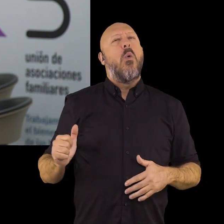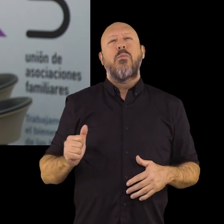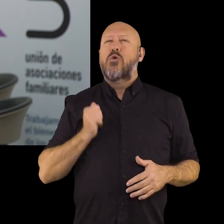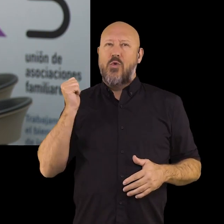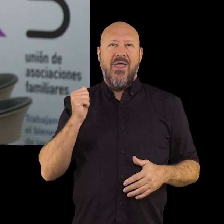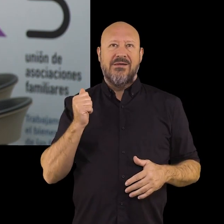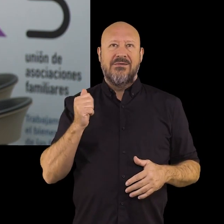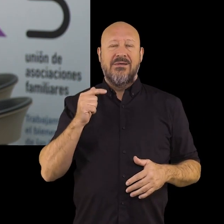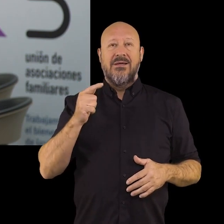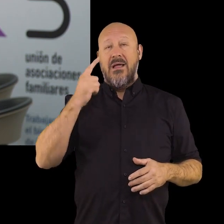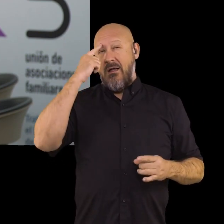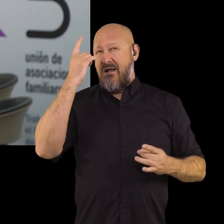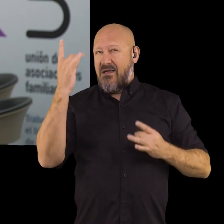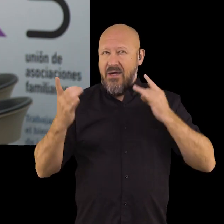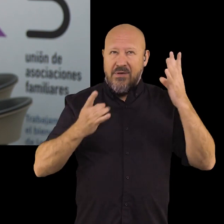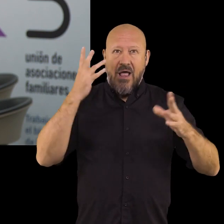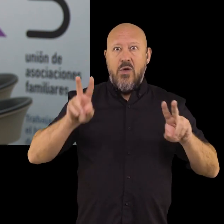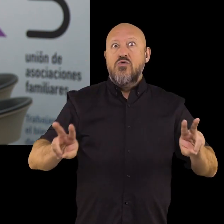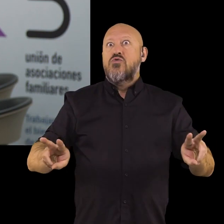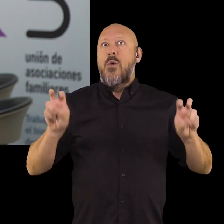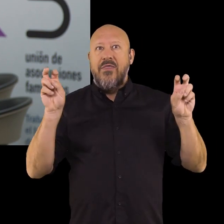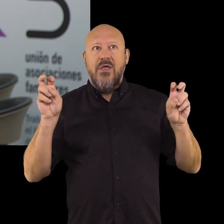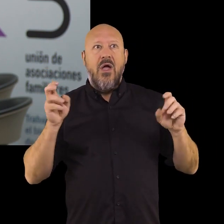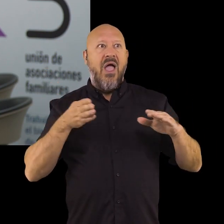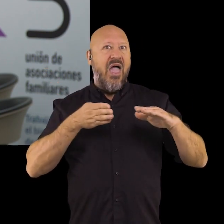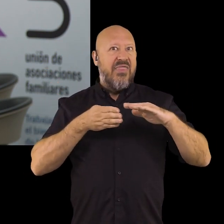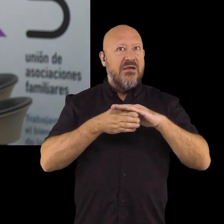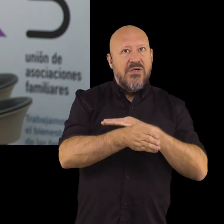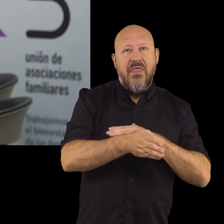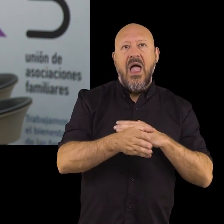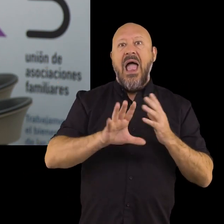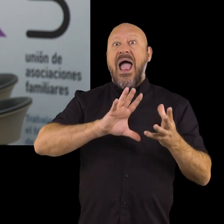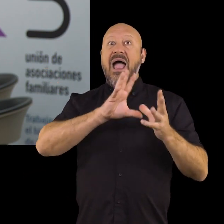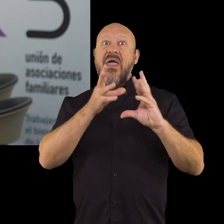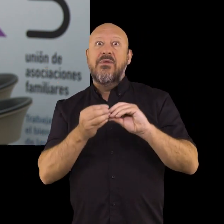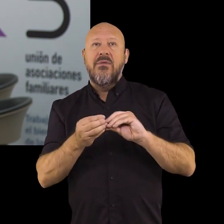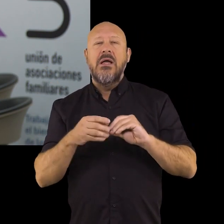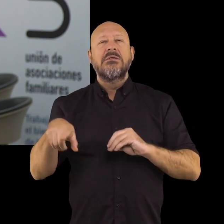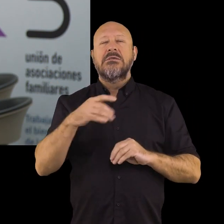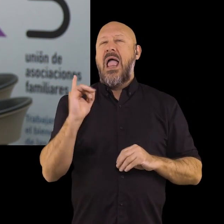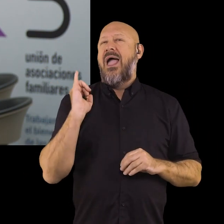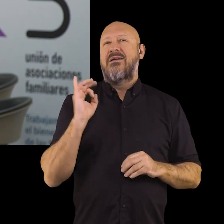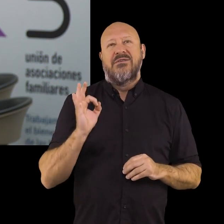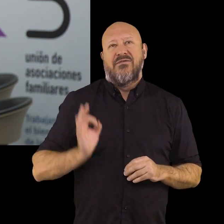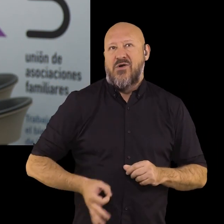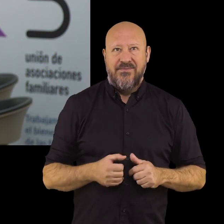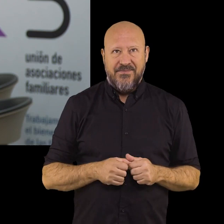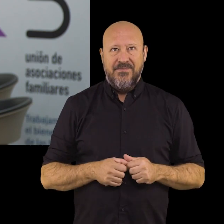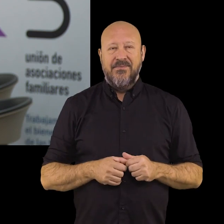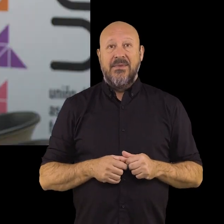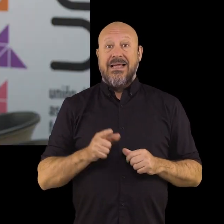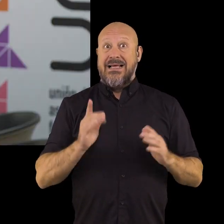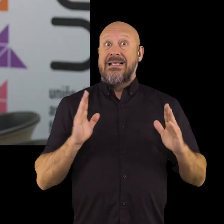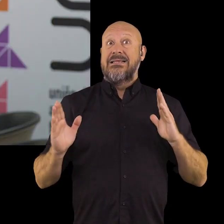una etapa de oportunidades. Donde la creatividad, la innovación, la accesibilidad, la adaptabilidad está presente.